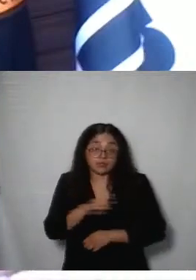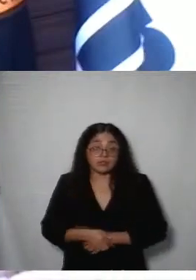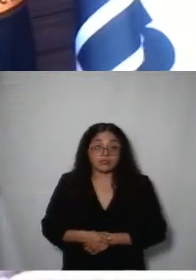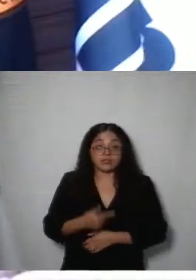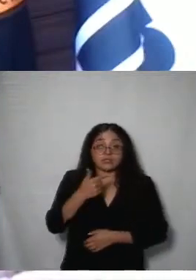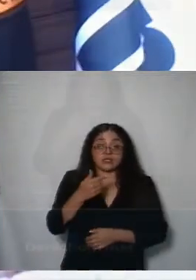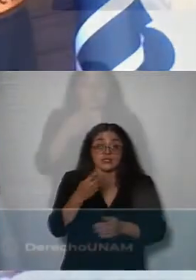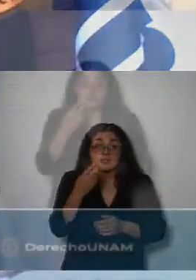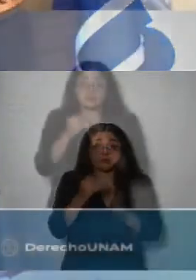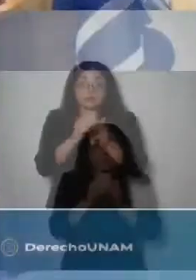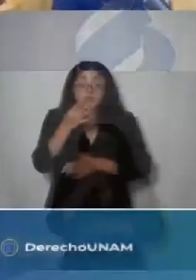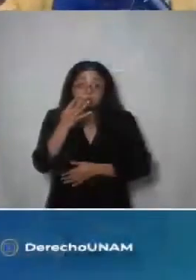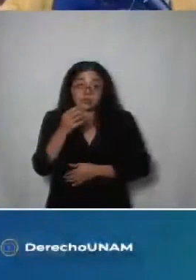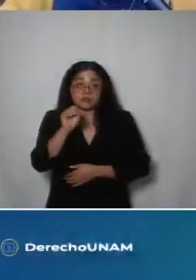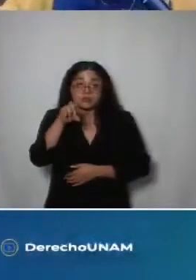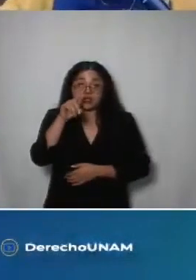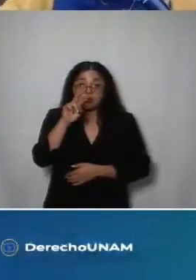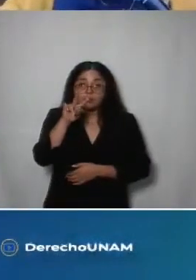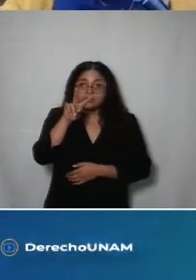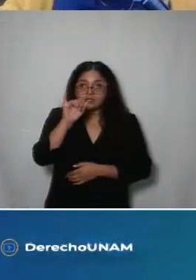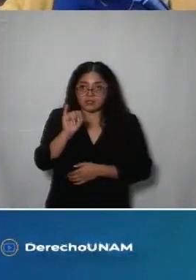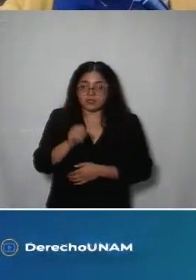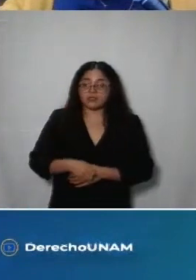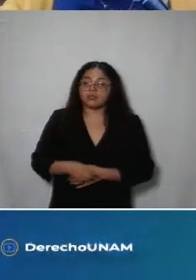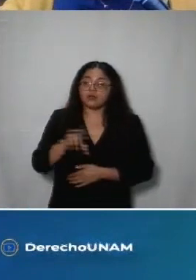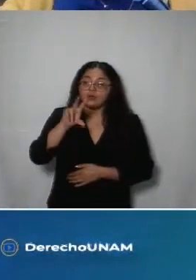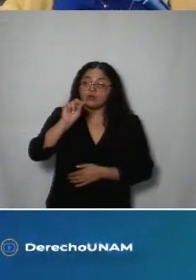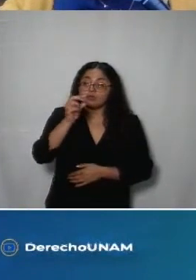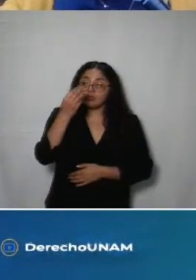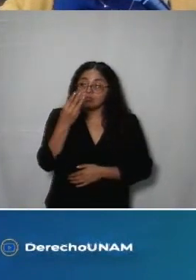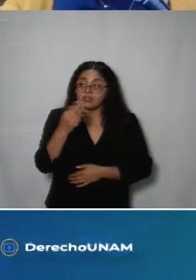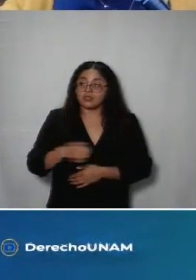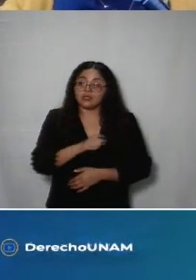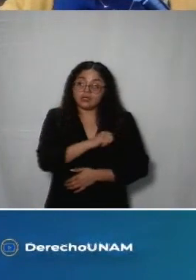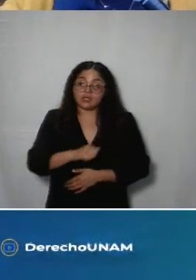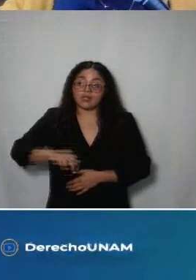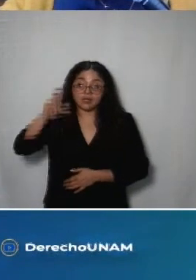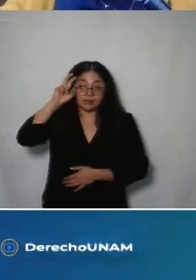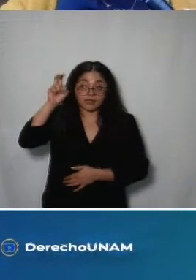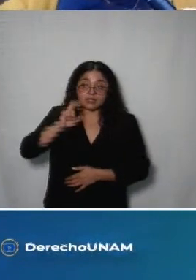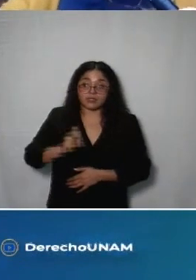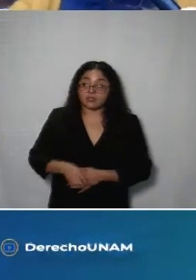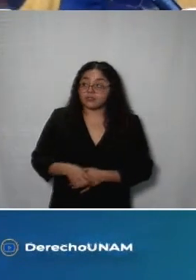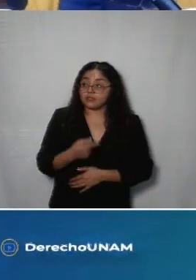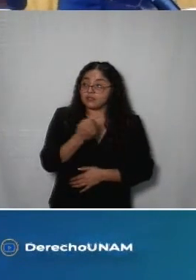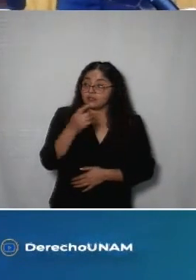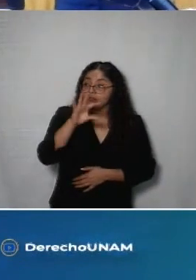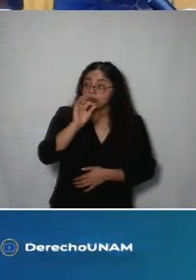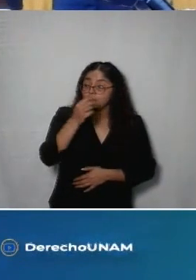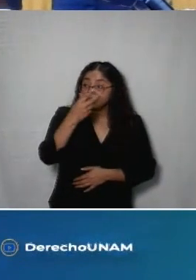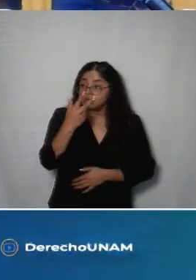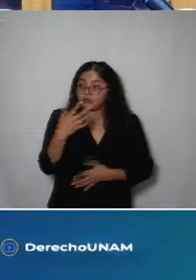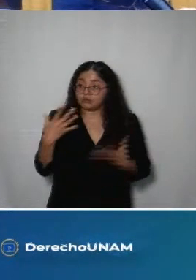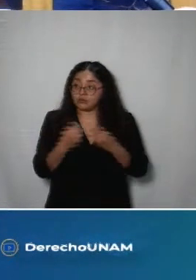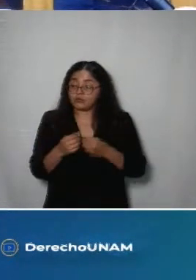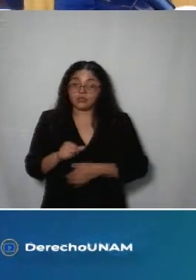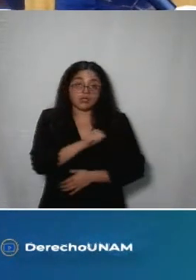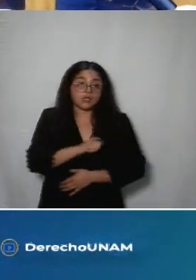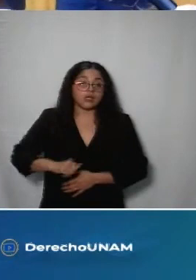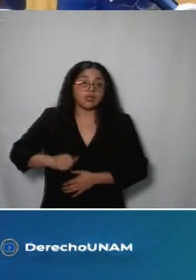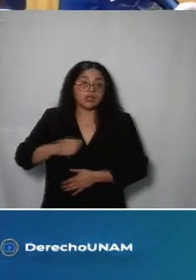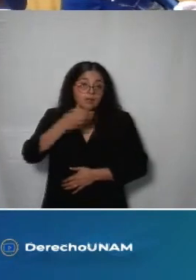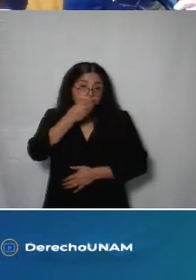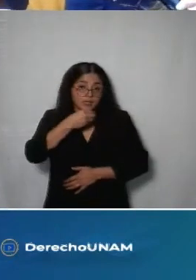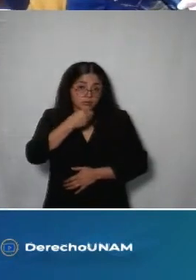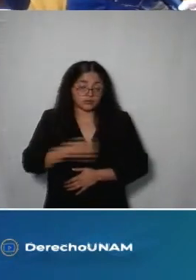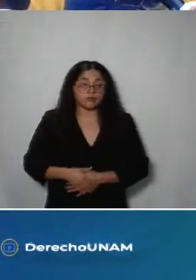2024 de la Secretaría de Desarrollo Urbano y Vivienda 83 de la Alcaldía Miguel Hidalgo 148 y acumulados de la